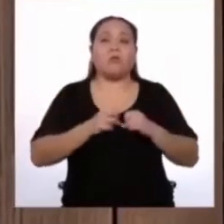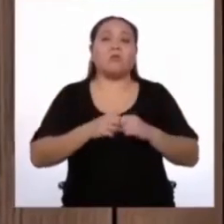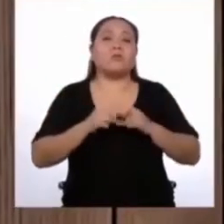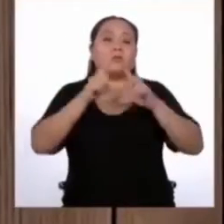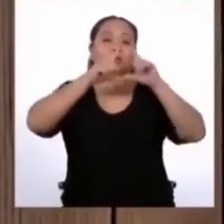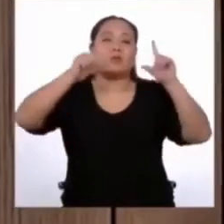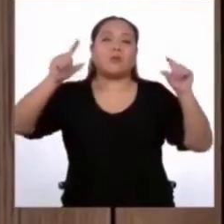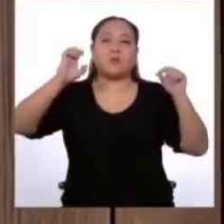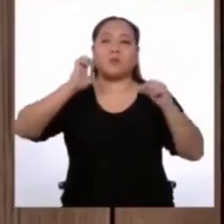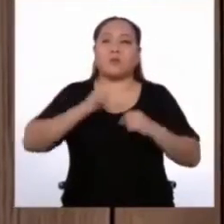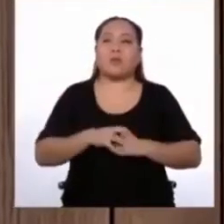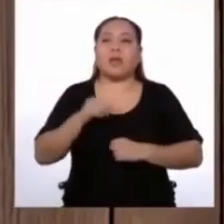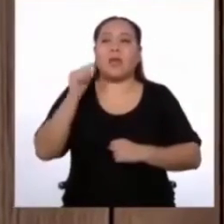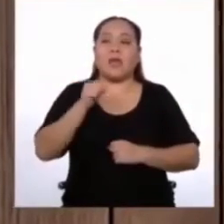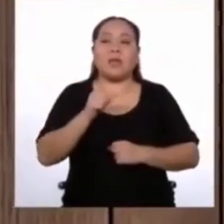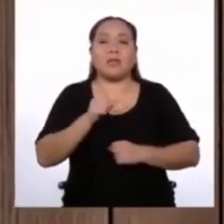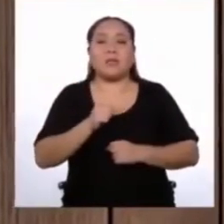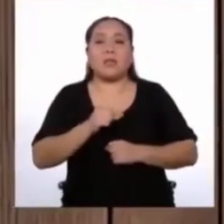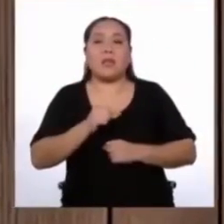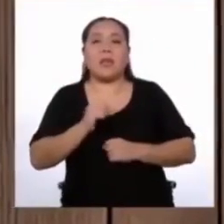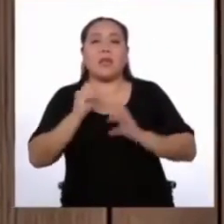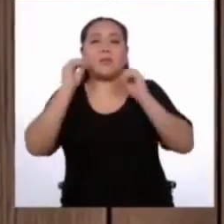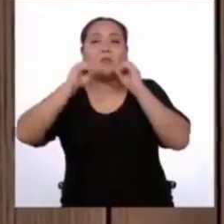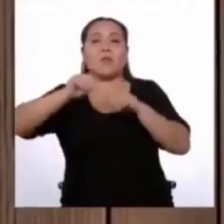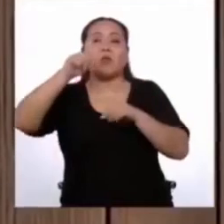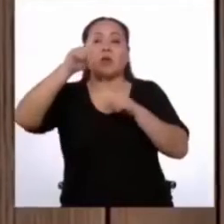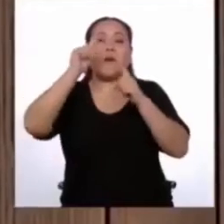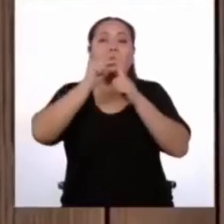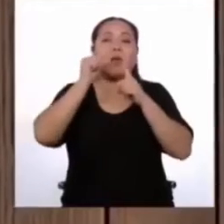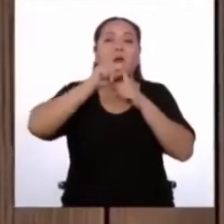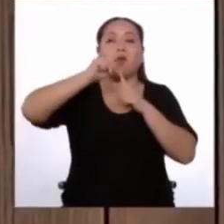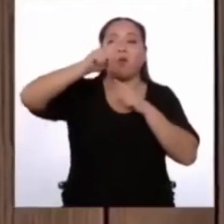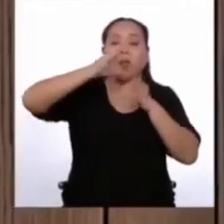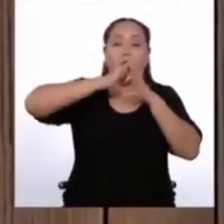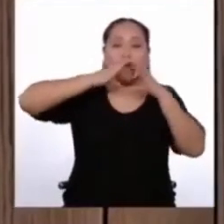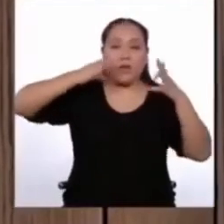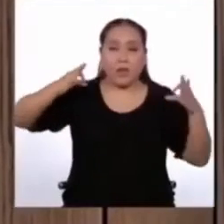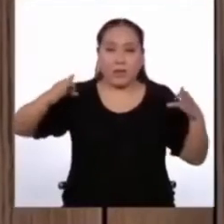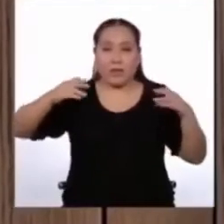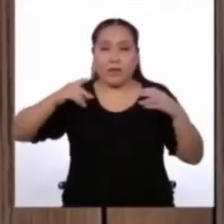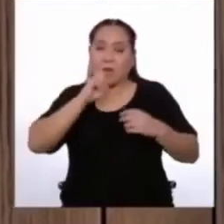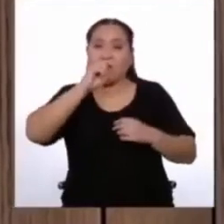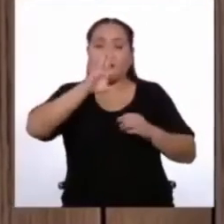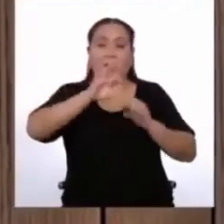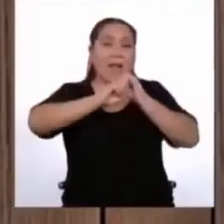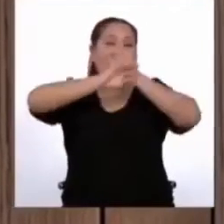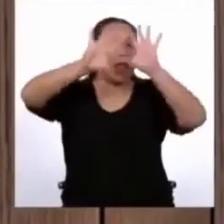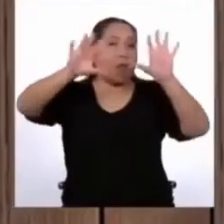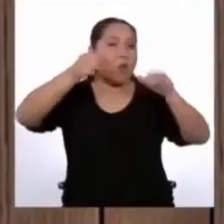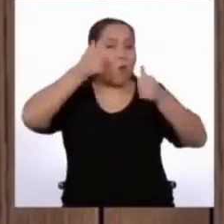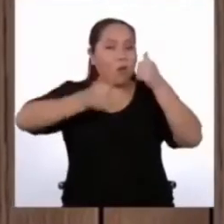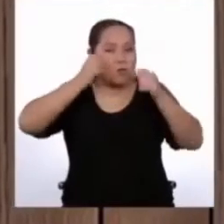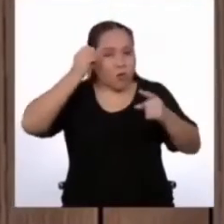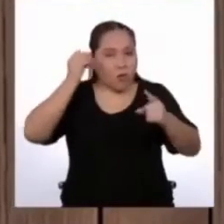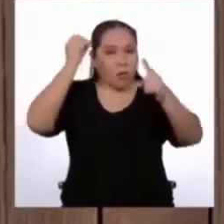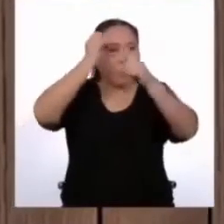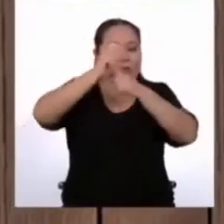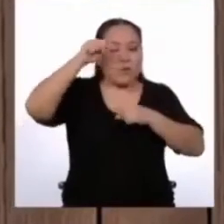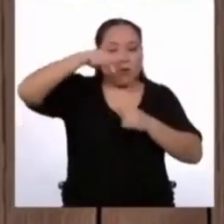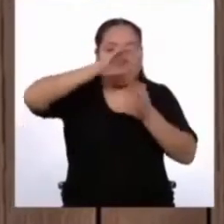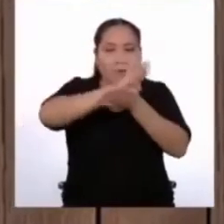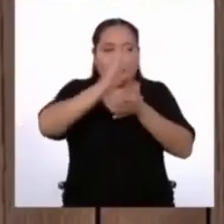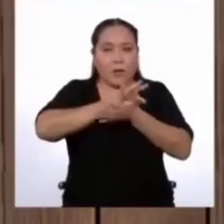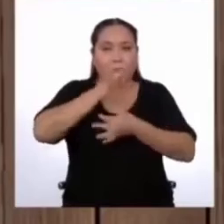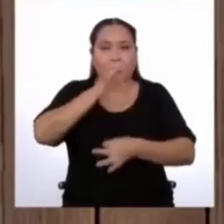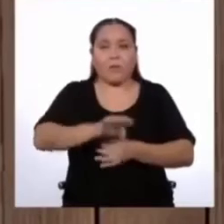encabezado. Y este debe tener una palabra o una frase que nos diga de manera clara cuál es la intención del documento.